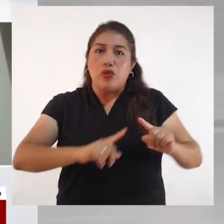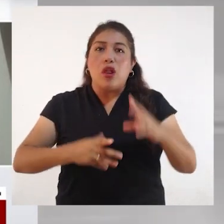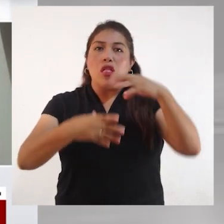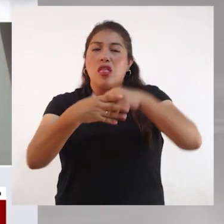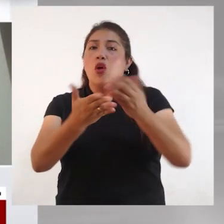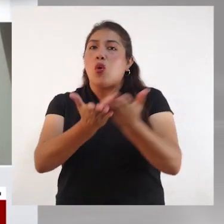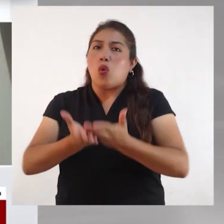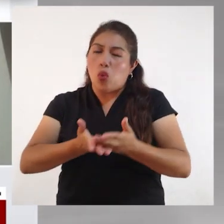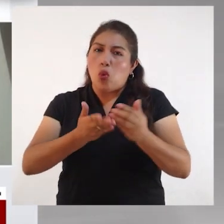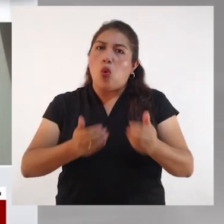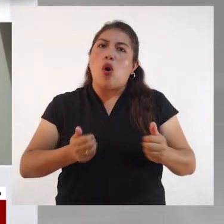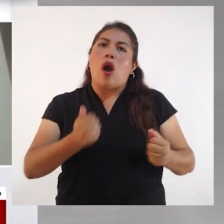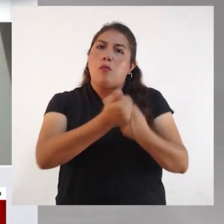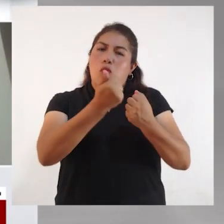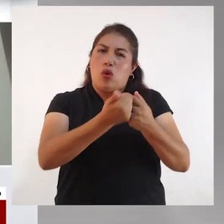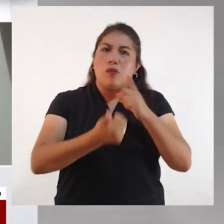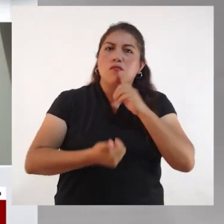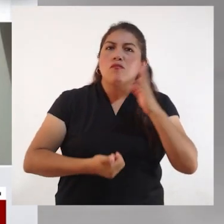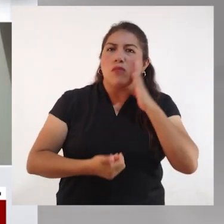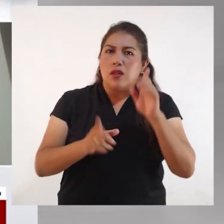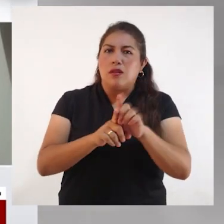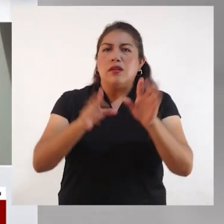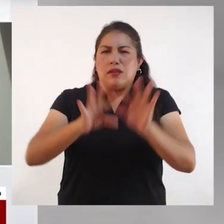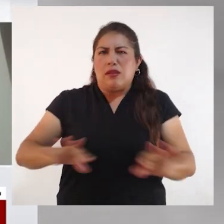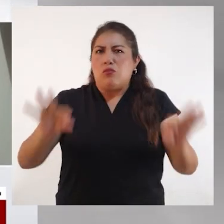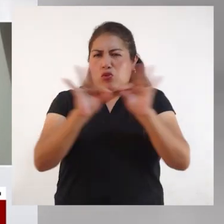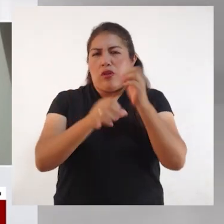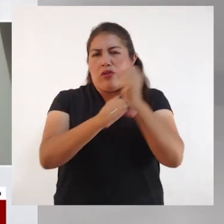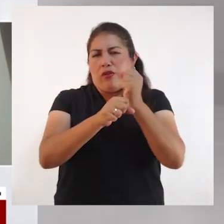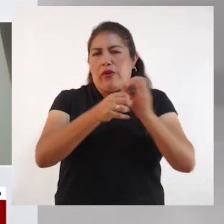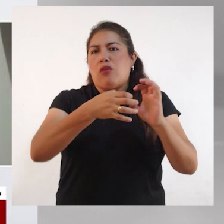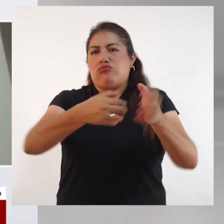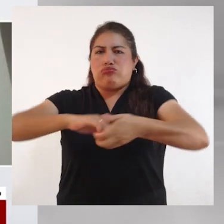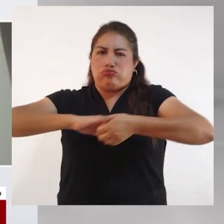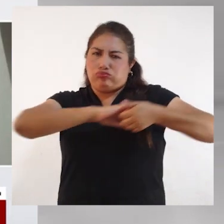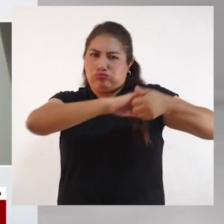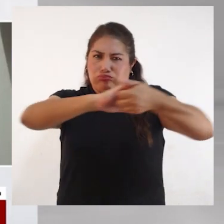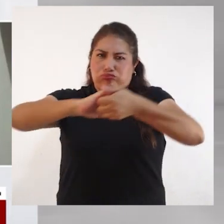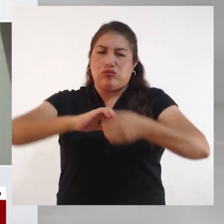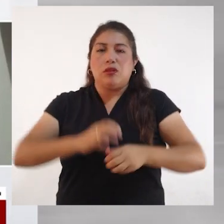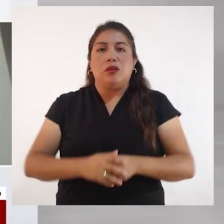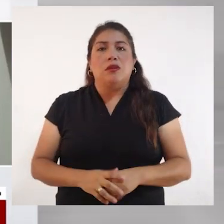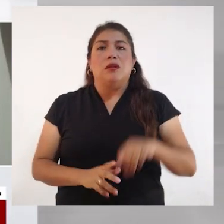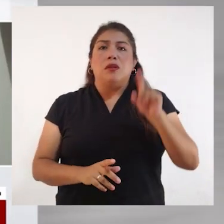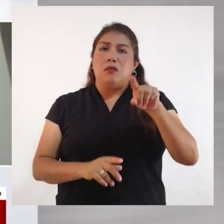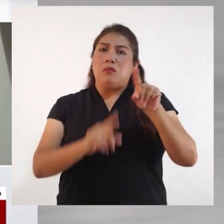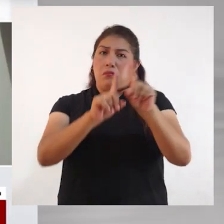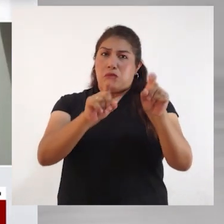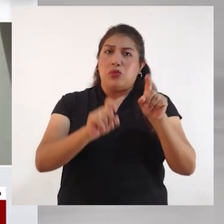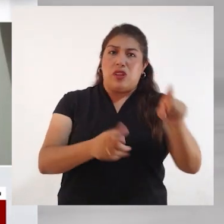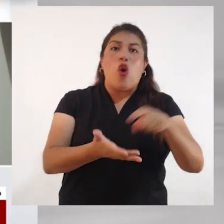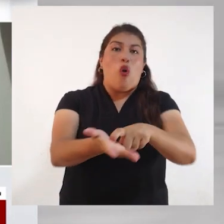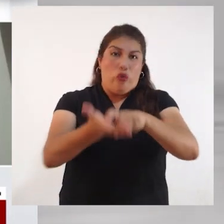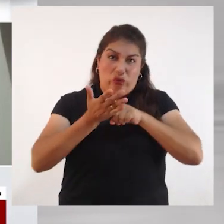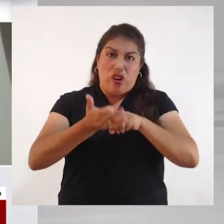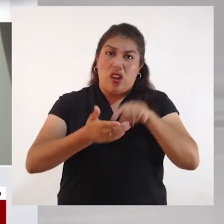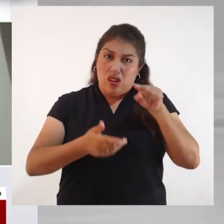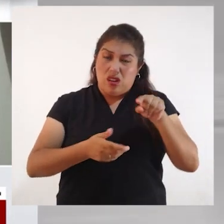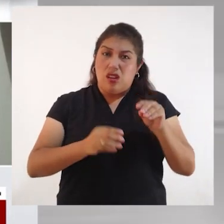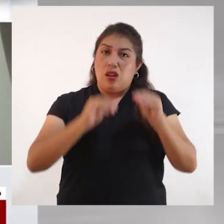educativo de sus hijos. Pero esto está... es importante todo el trabajo. ¿Eso está puesto de forma obligatoria?